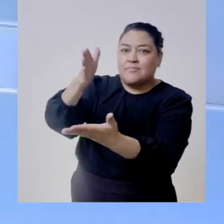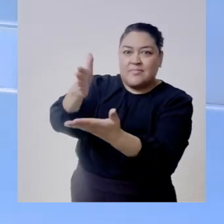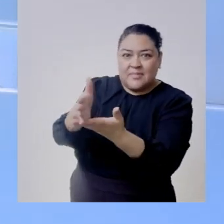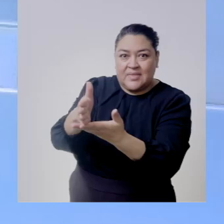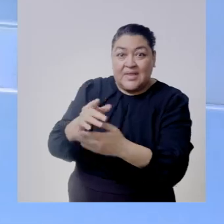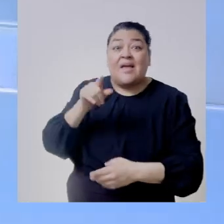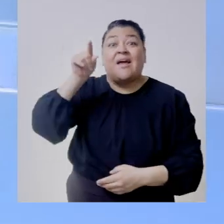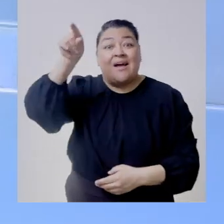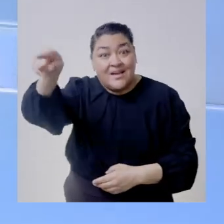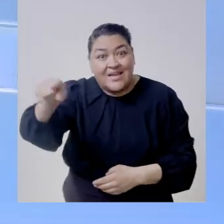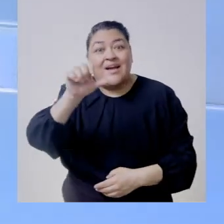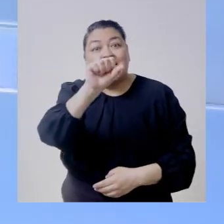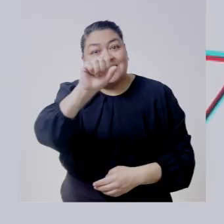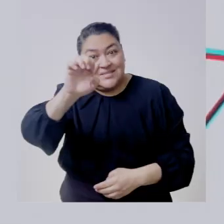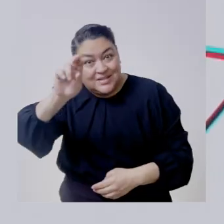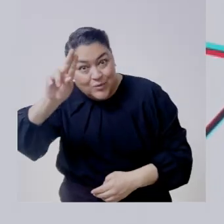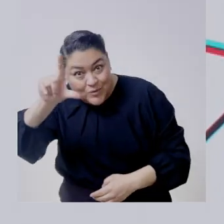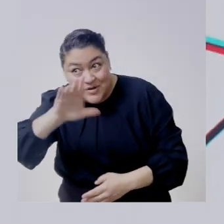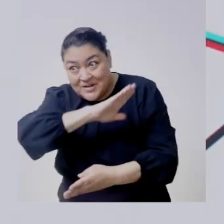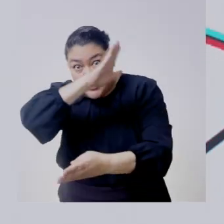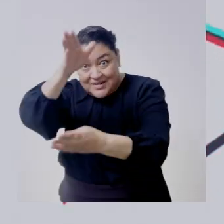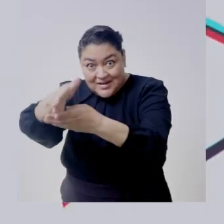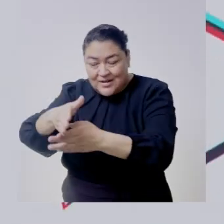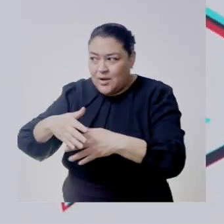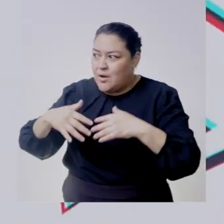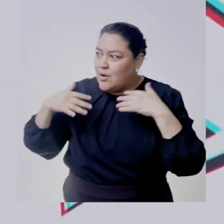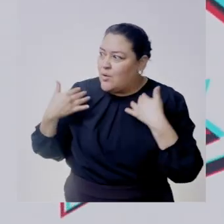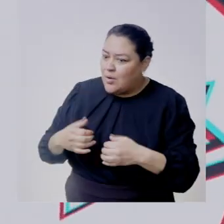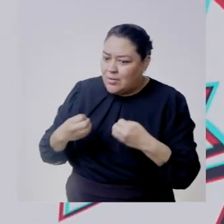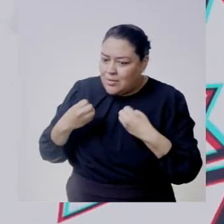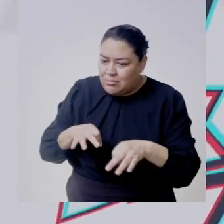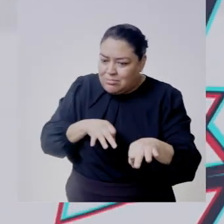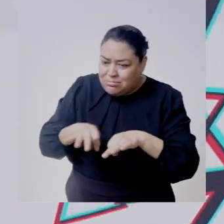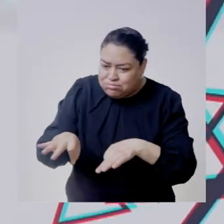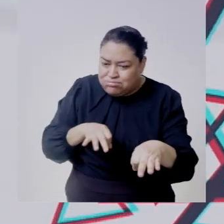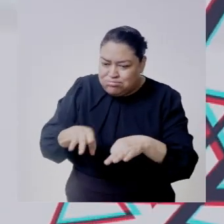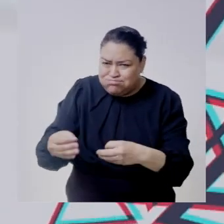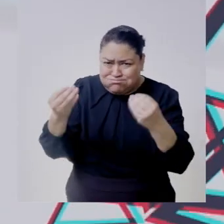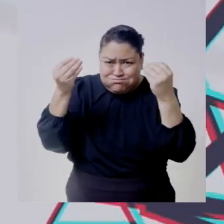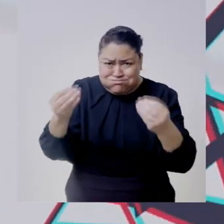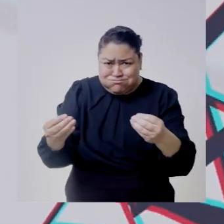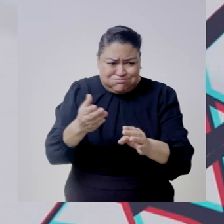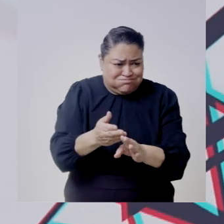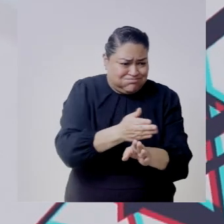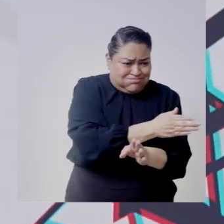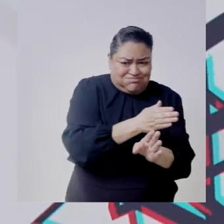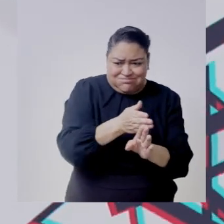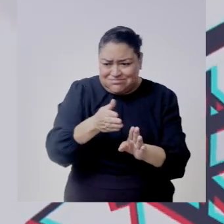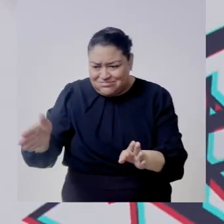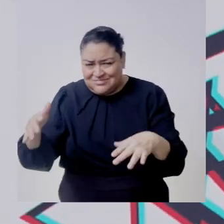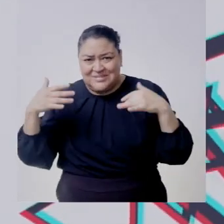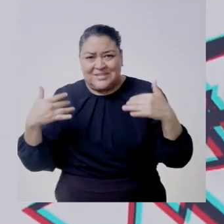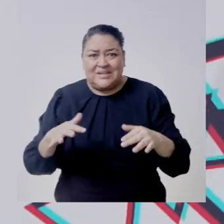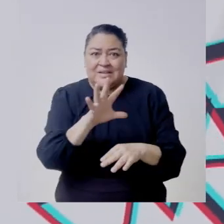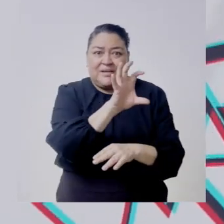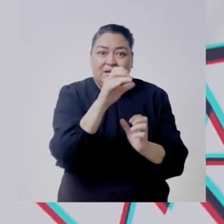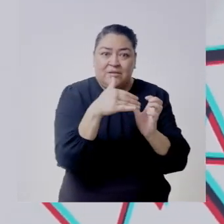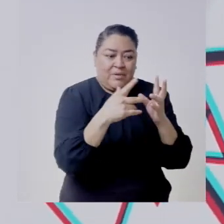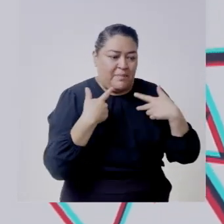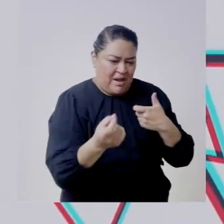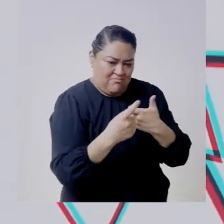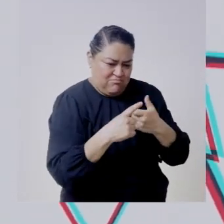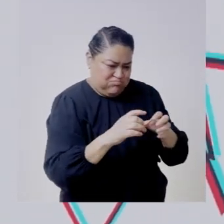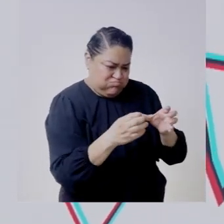ir a seúl al congreso bueno pues yo no sé qué semestre va a ser más fuerte no porque el primero ya nos dice es el medio